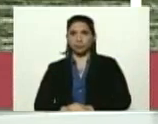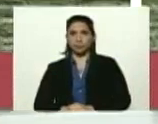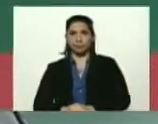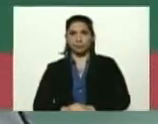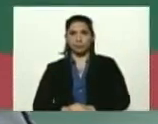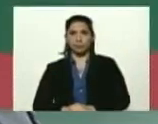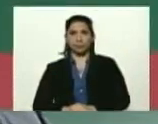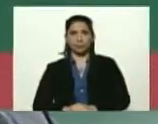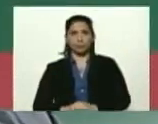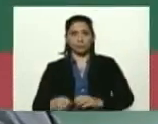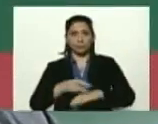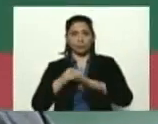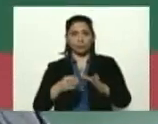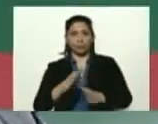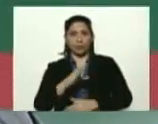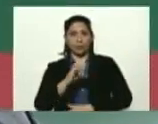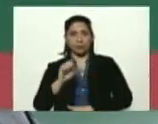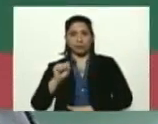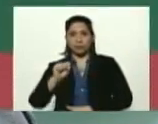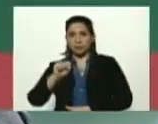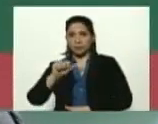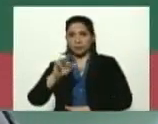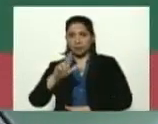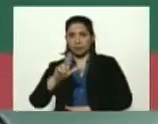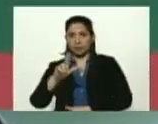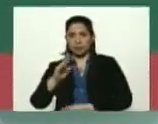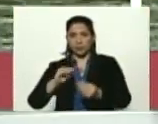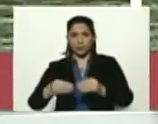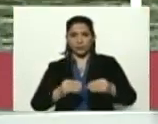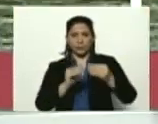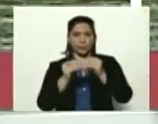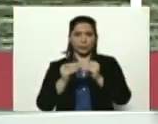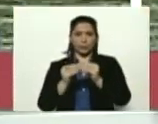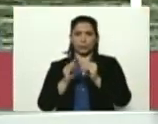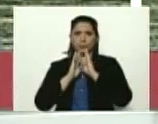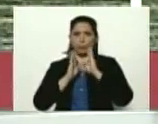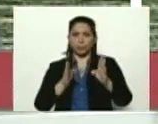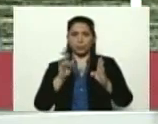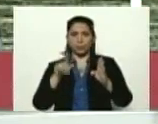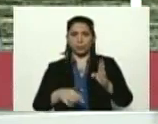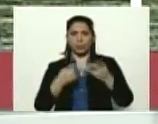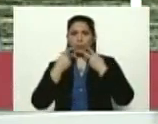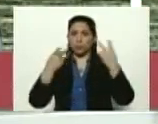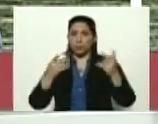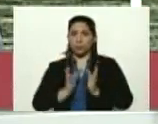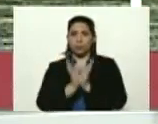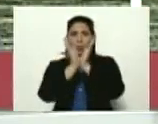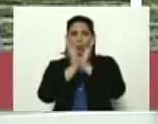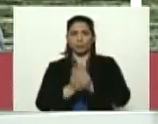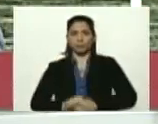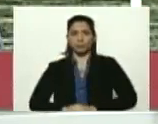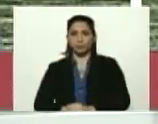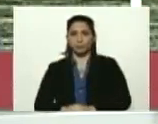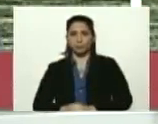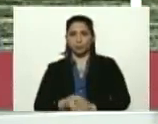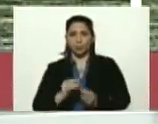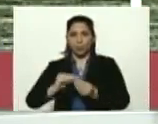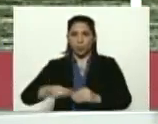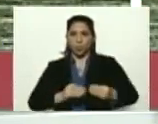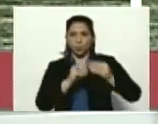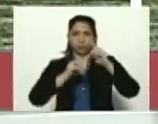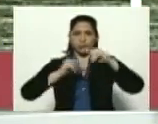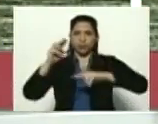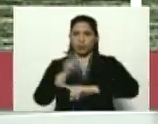Trompis, para recuperar el patrimonio declarado por la UNESCO, Reconstruirlo